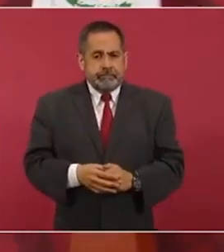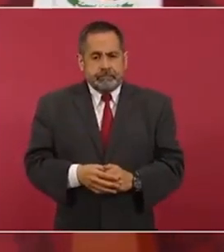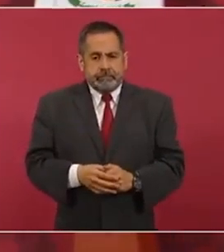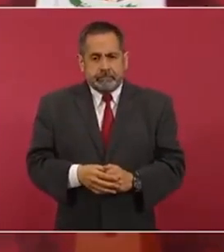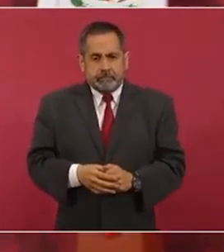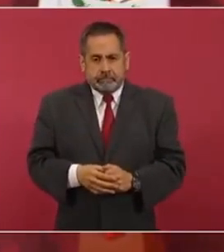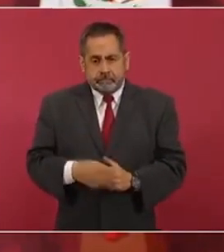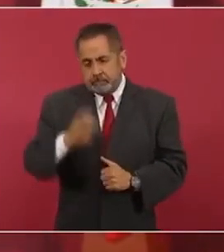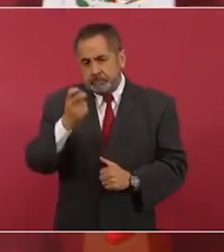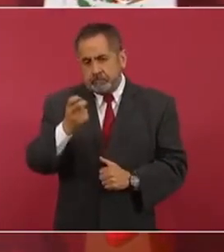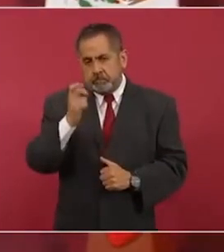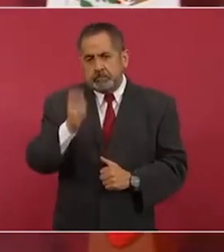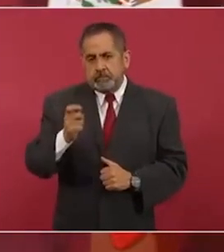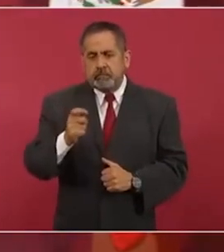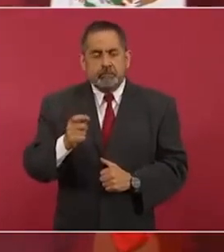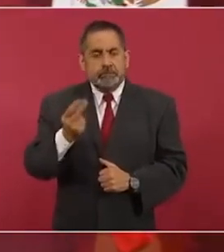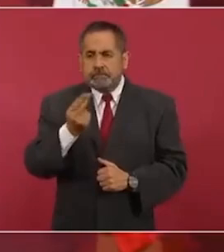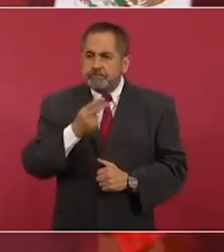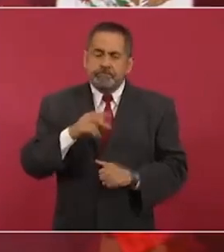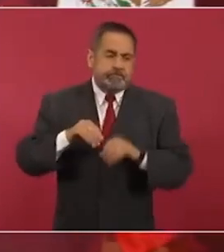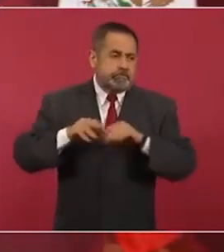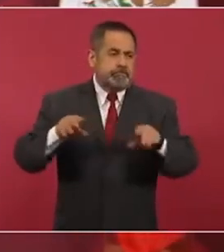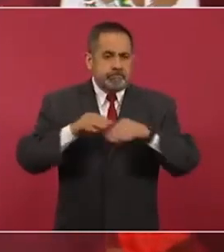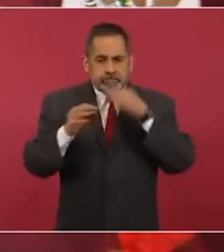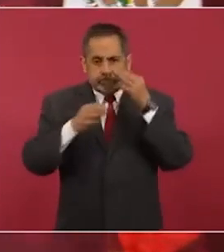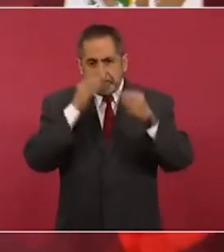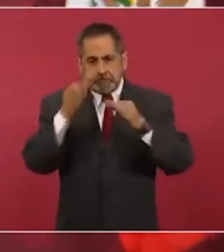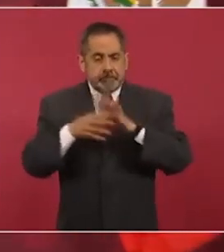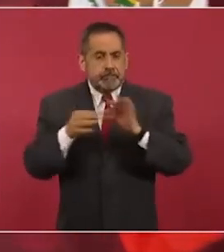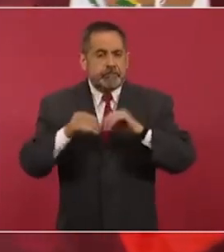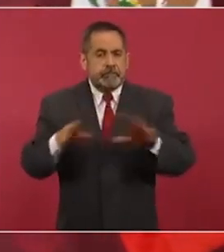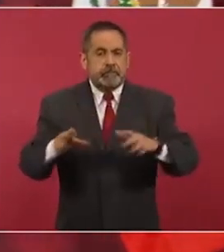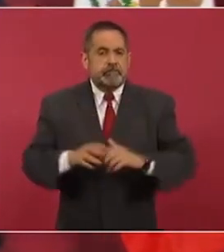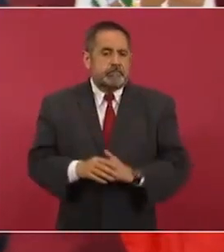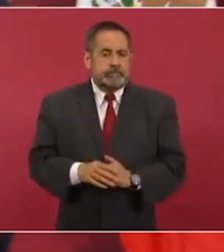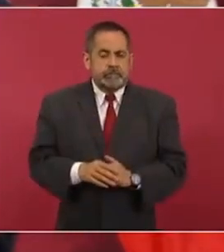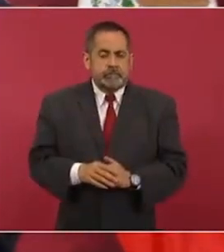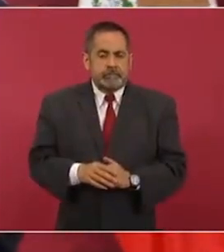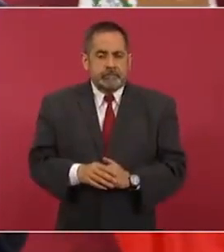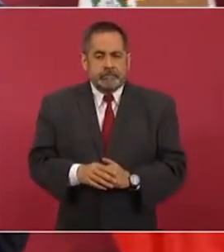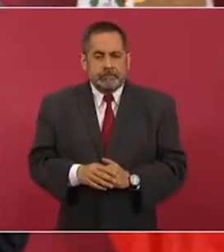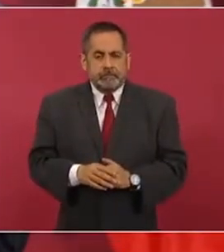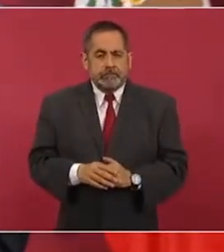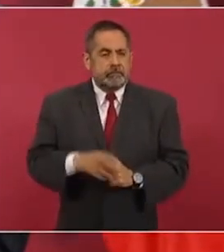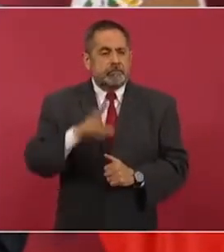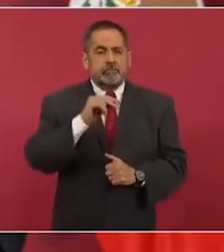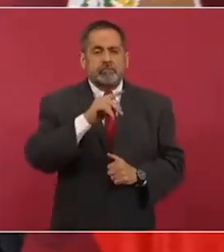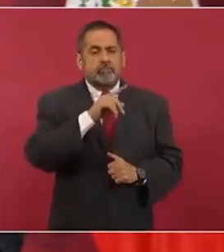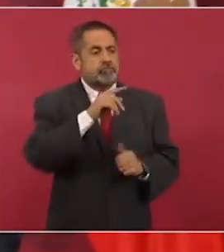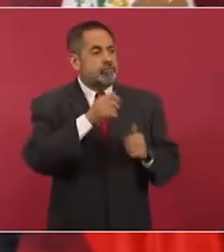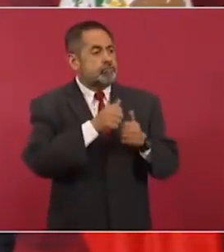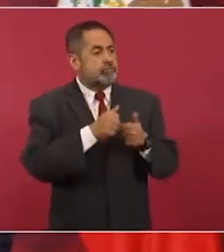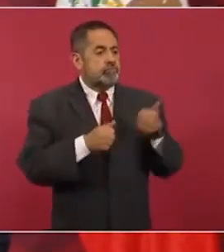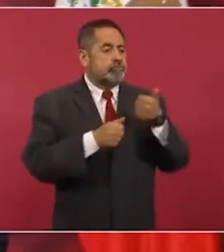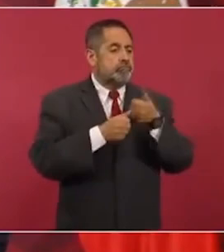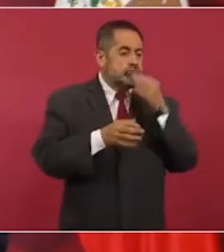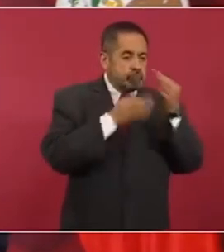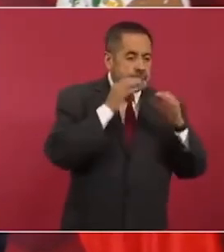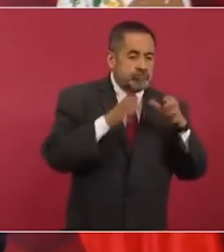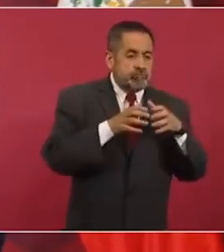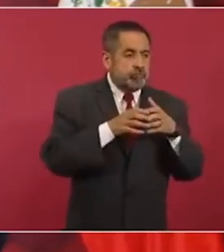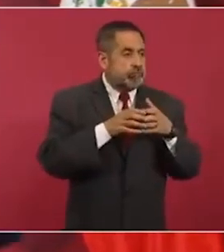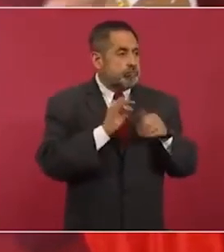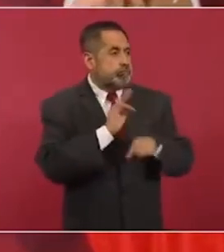eso es lo que se requiere no los medios para la